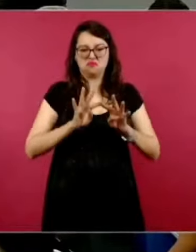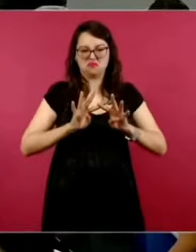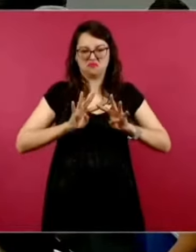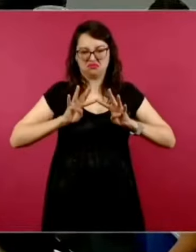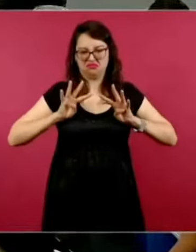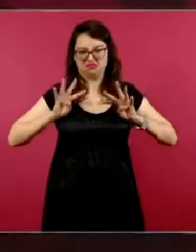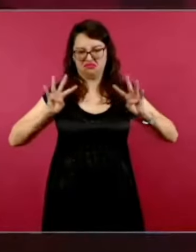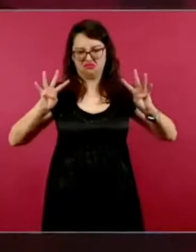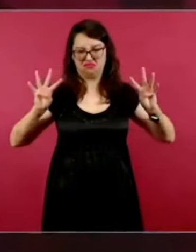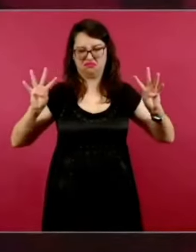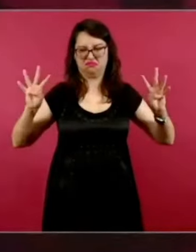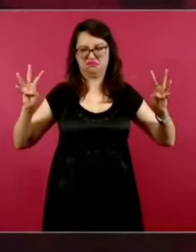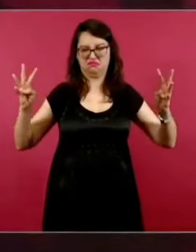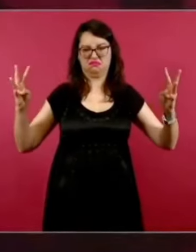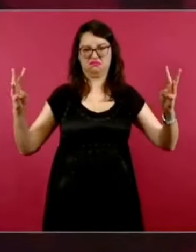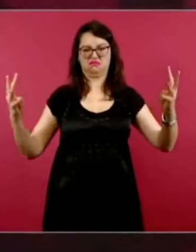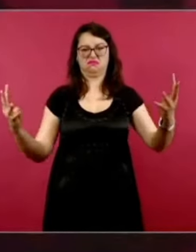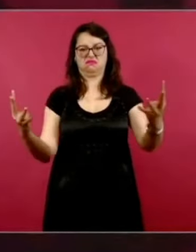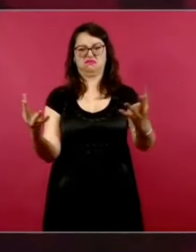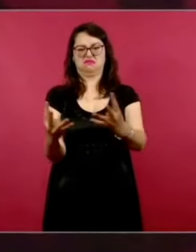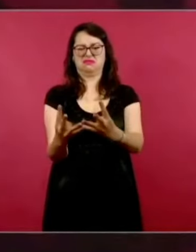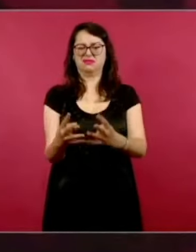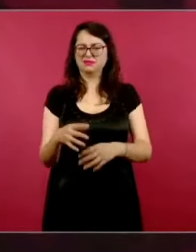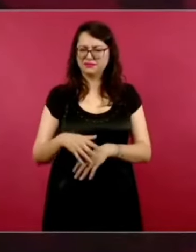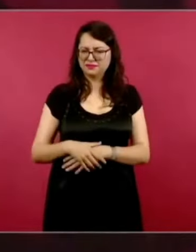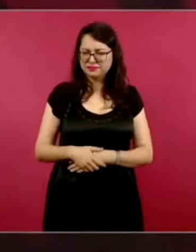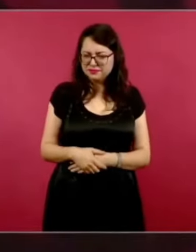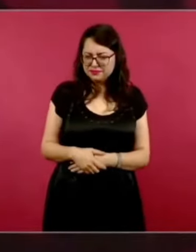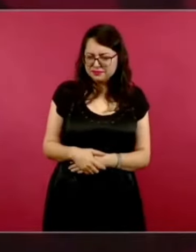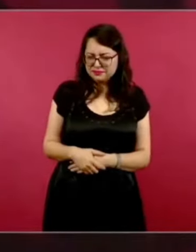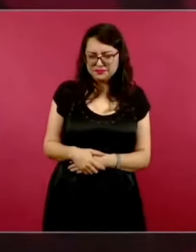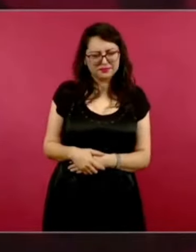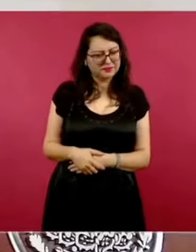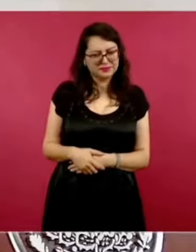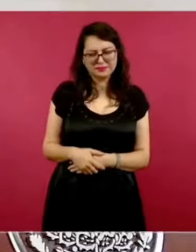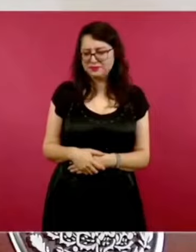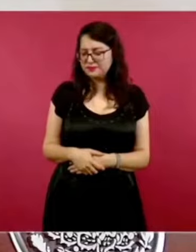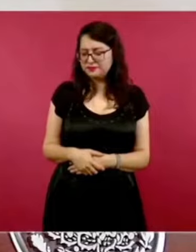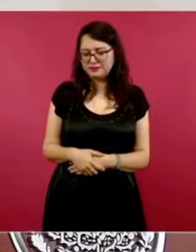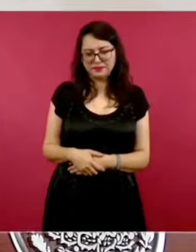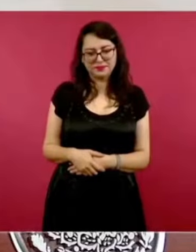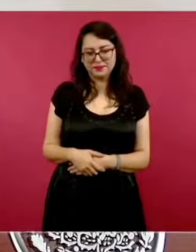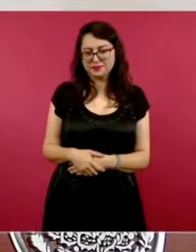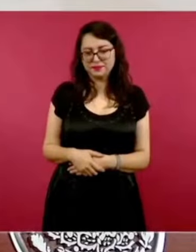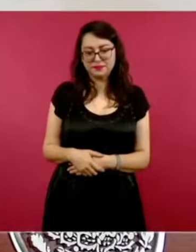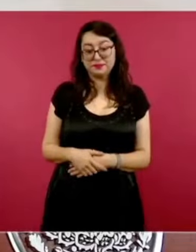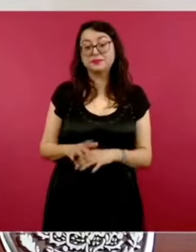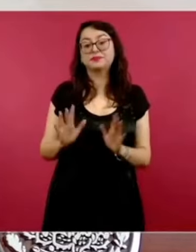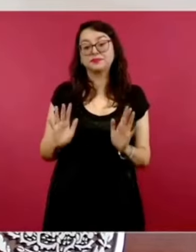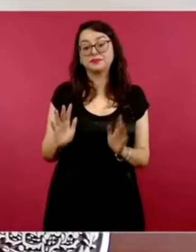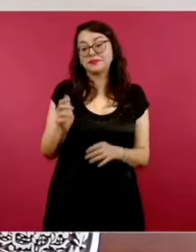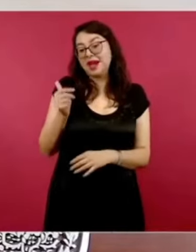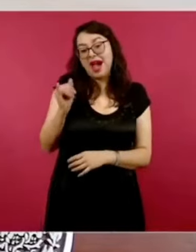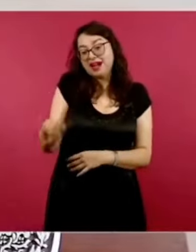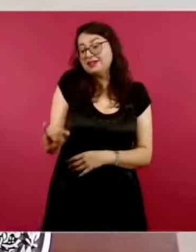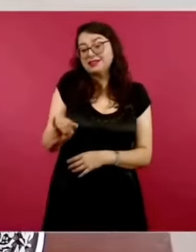pero así son los fachos.